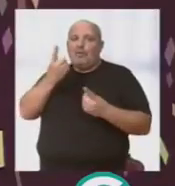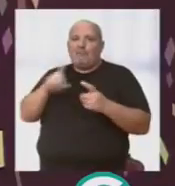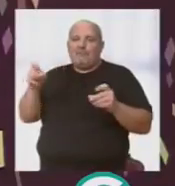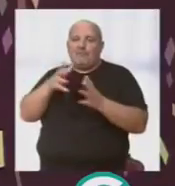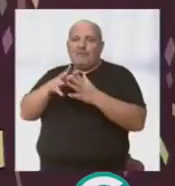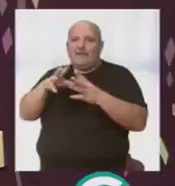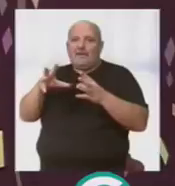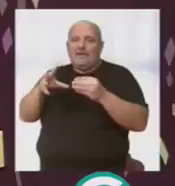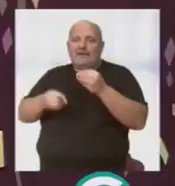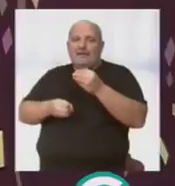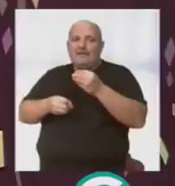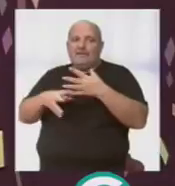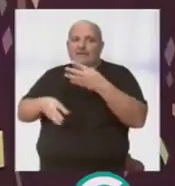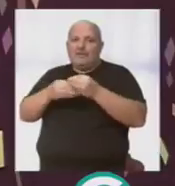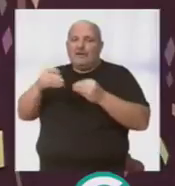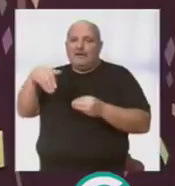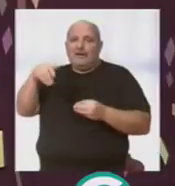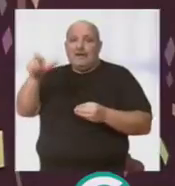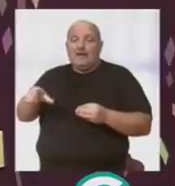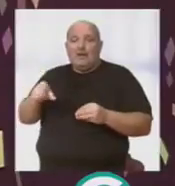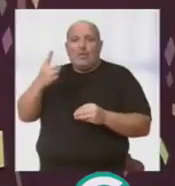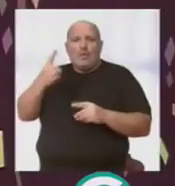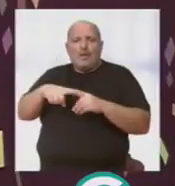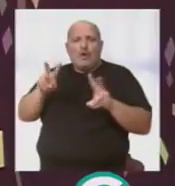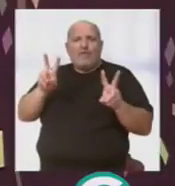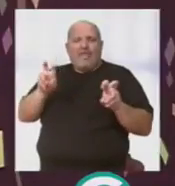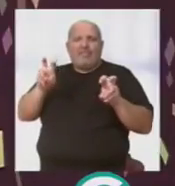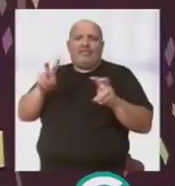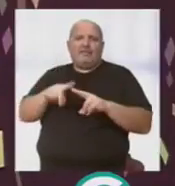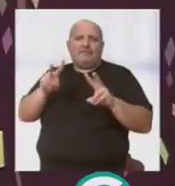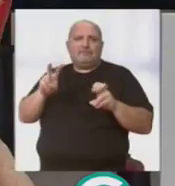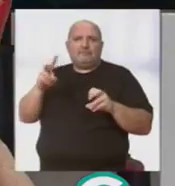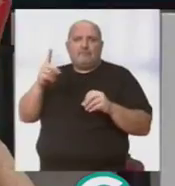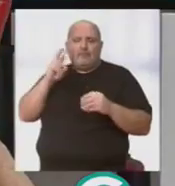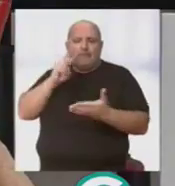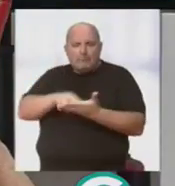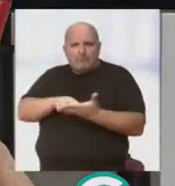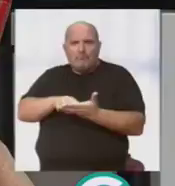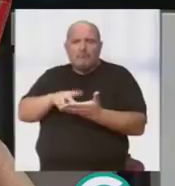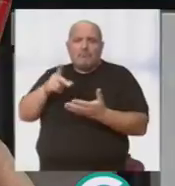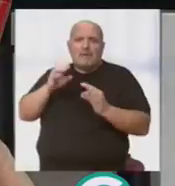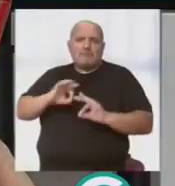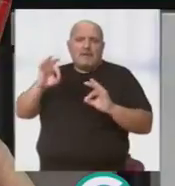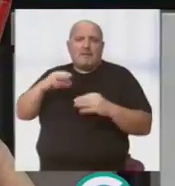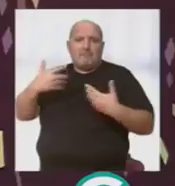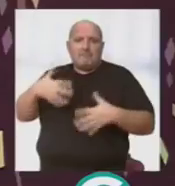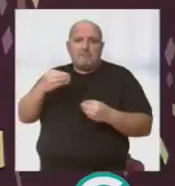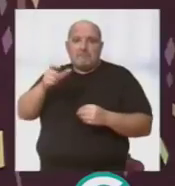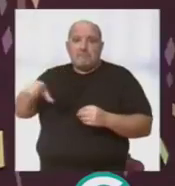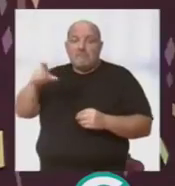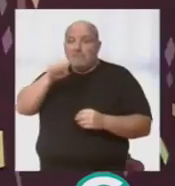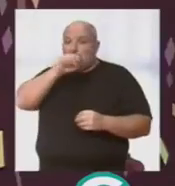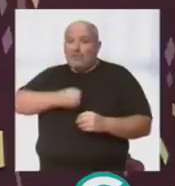el currículum que tiene desde luego una comparsa como esta. Una de las novedades de este año que me llamó mucho la atención y me alegra especialmente y seguro que a muchos